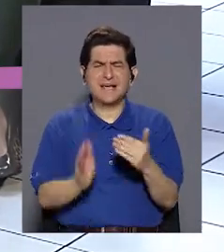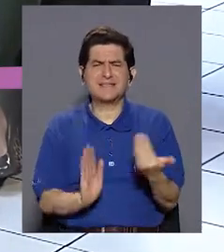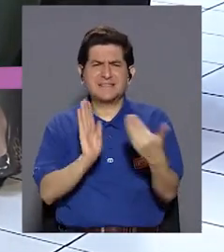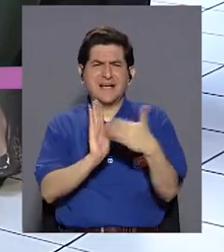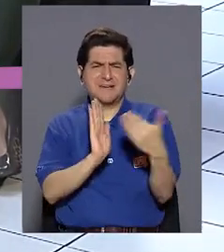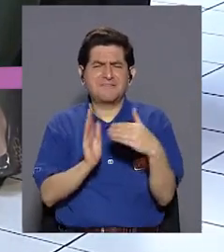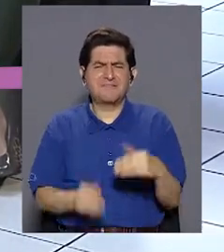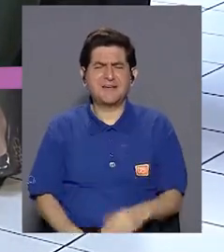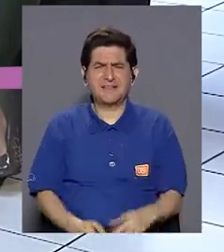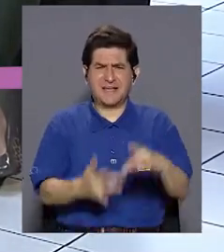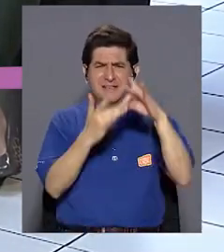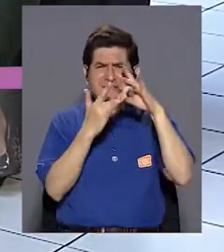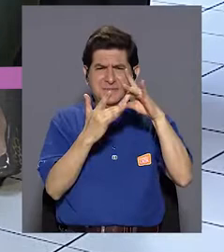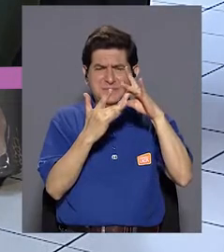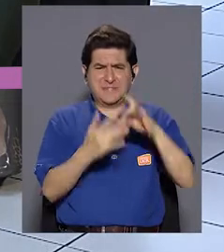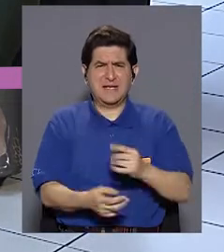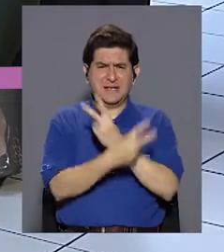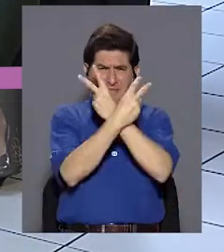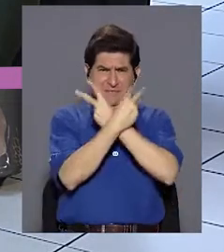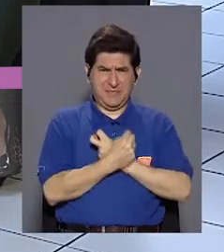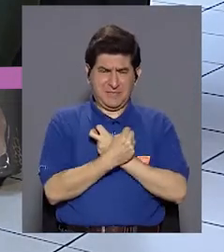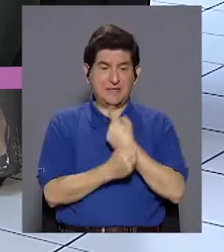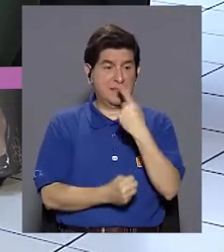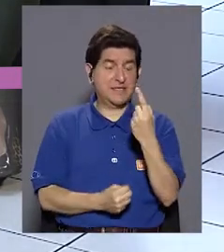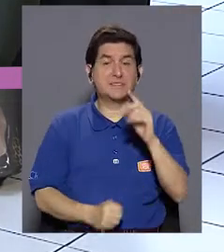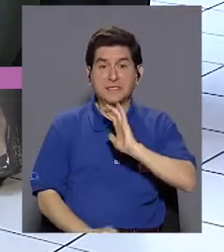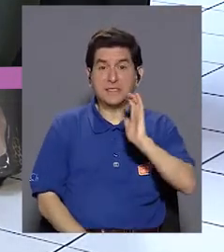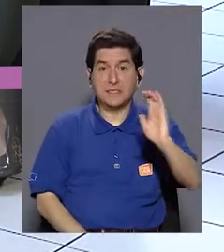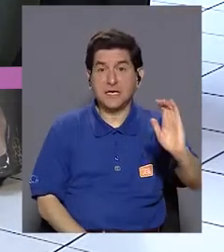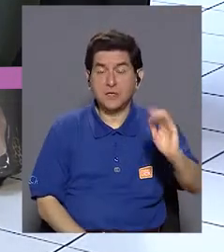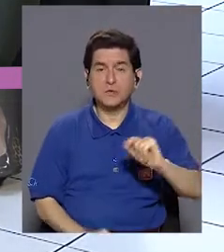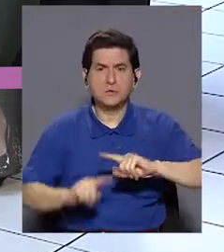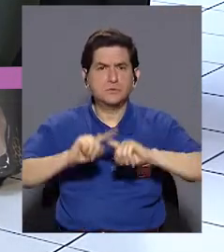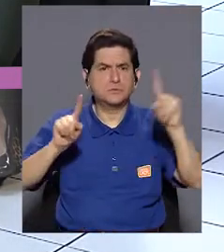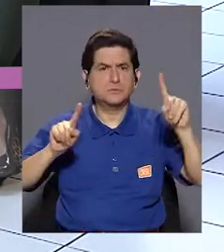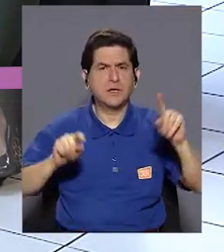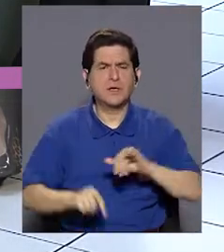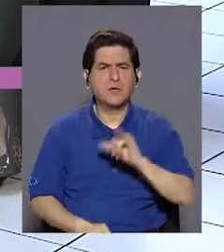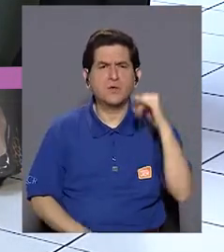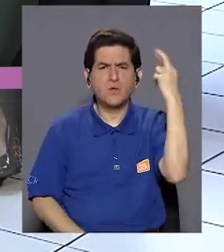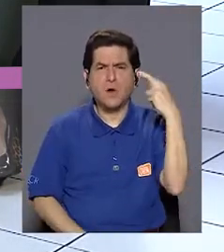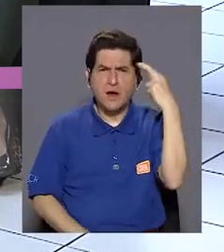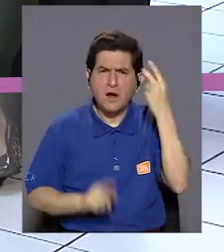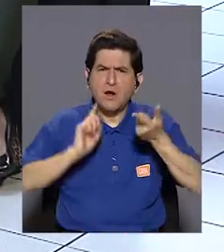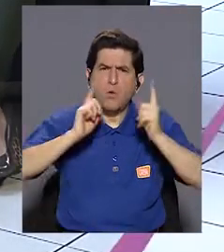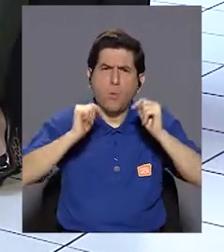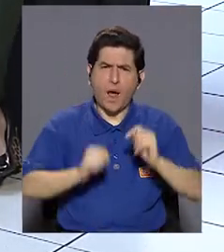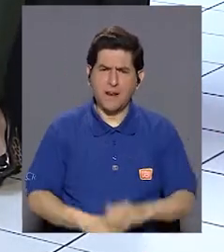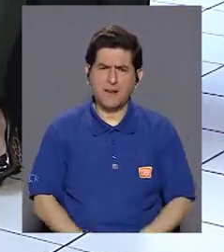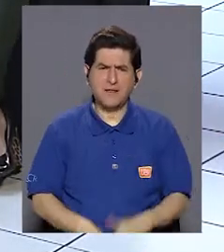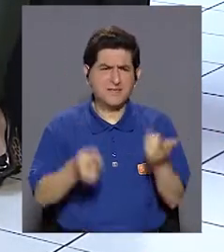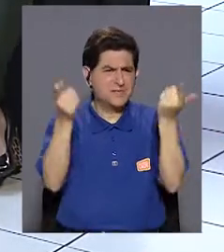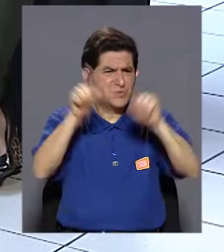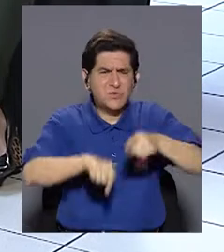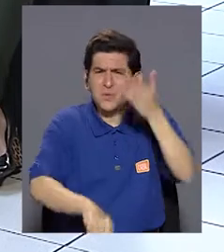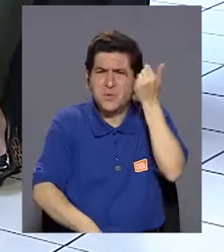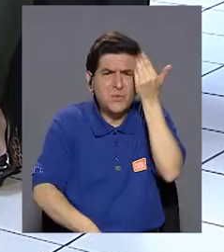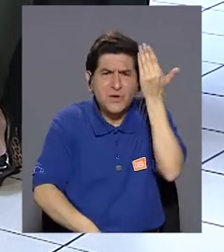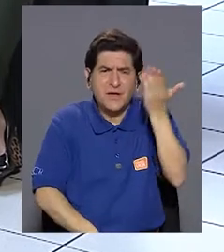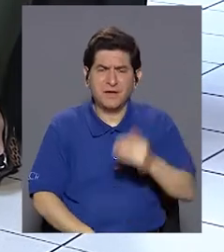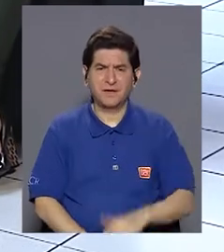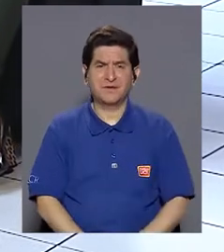sufren más de intoxicaciones? Conversábamos que son los niños, ¿verdad? Pero además, ¿cuáles son esas razones? ¿Por qué se dan las intoxicaciones?